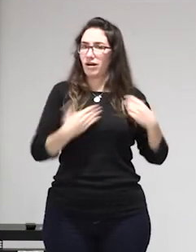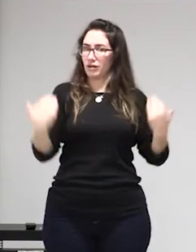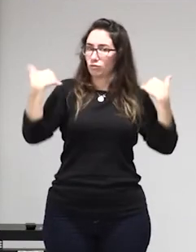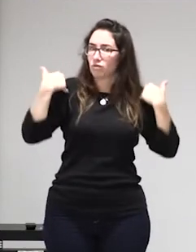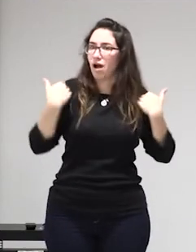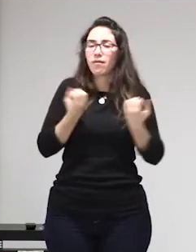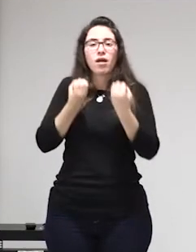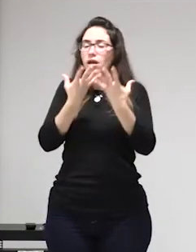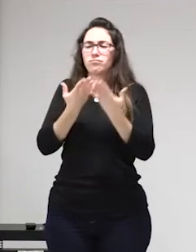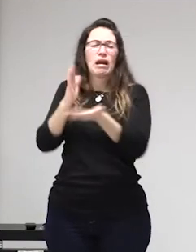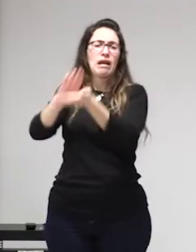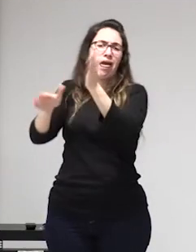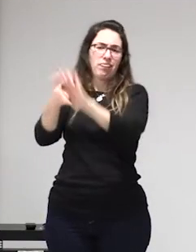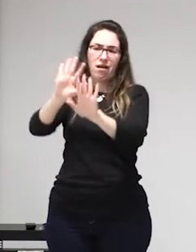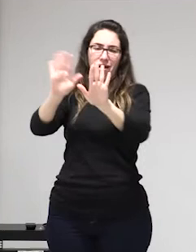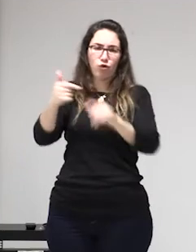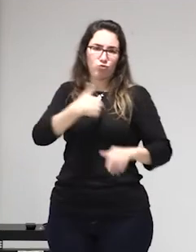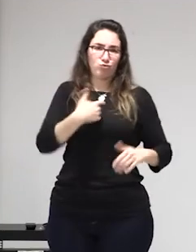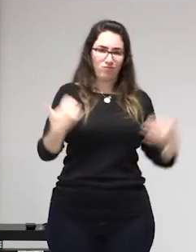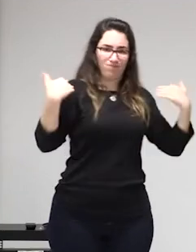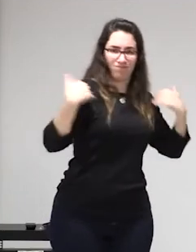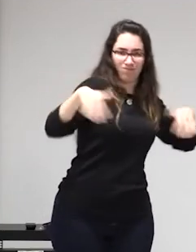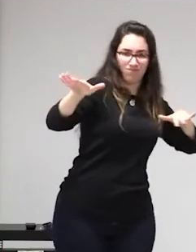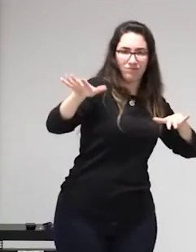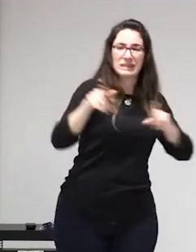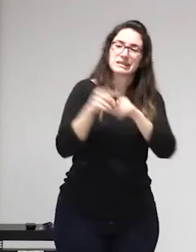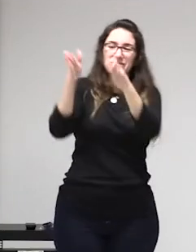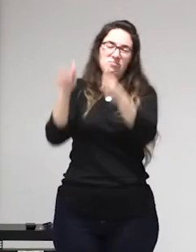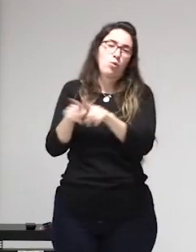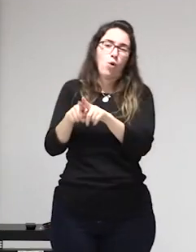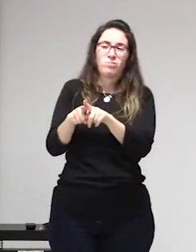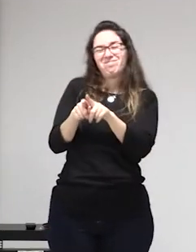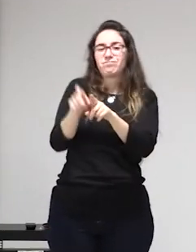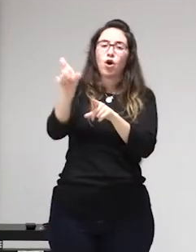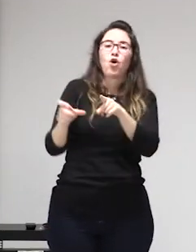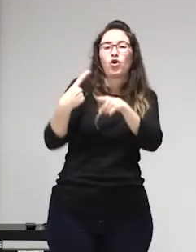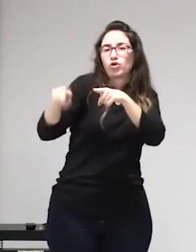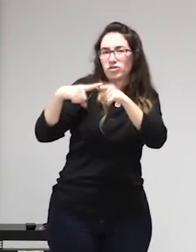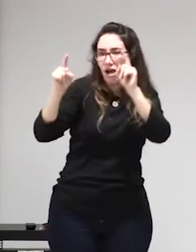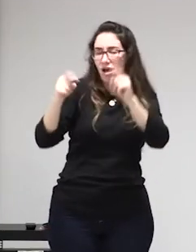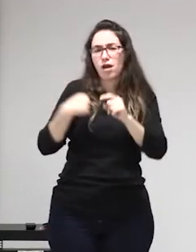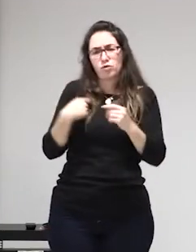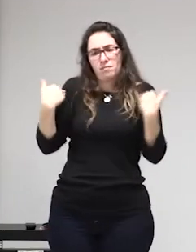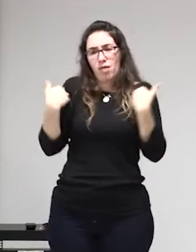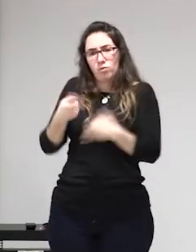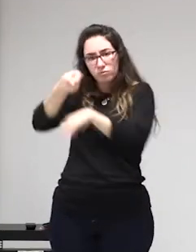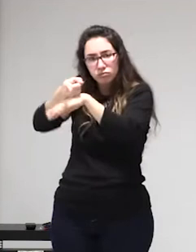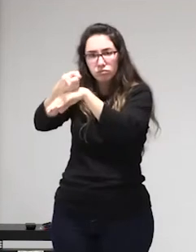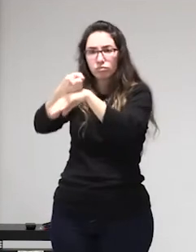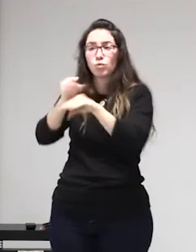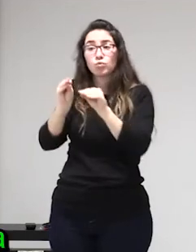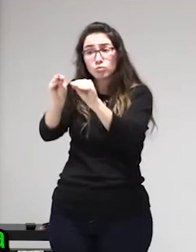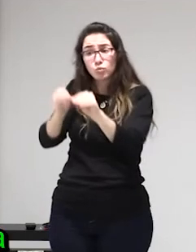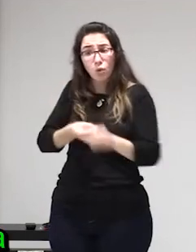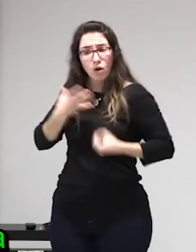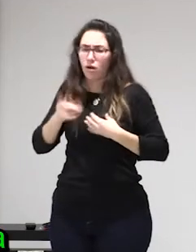no se no se da desde cierto sector del